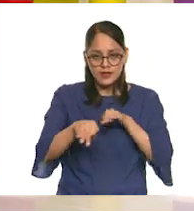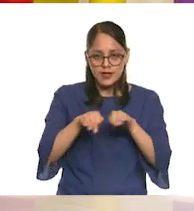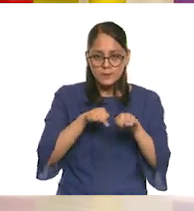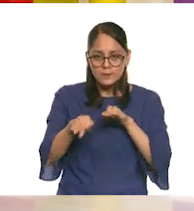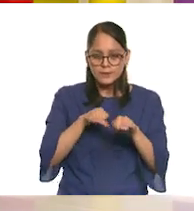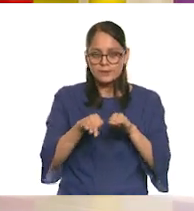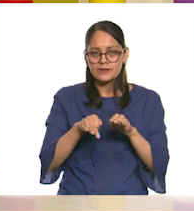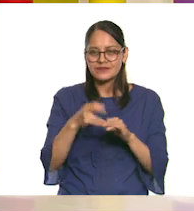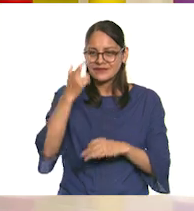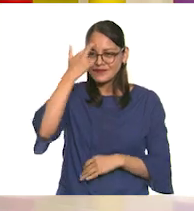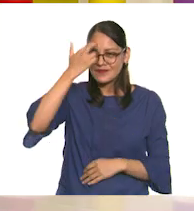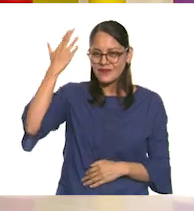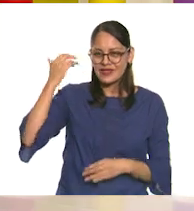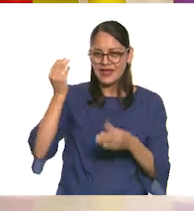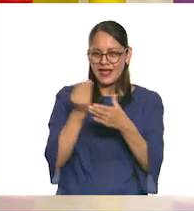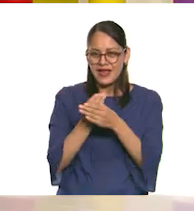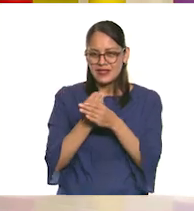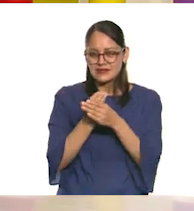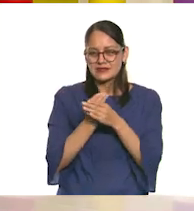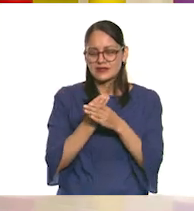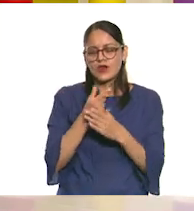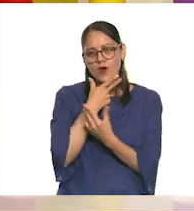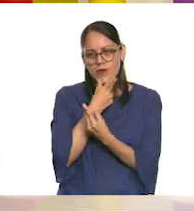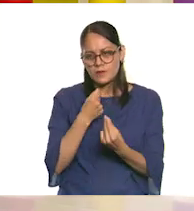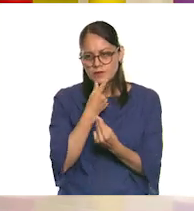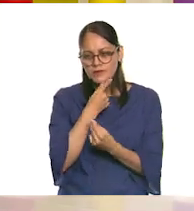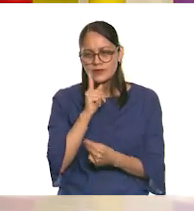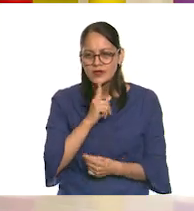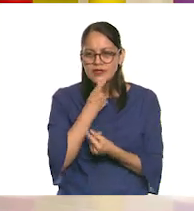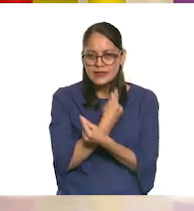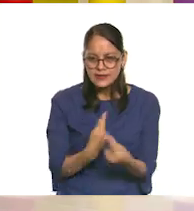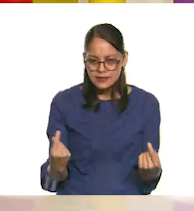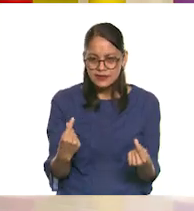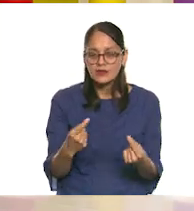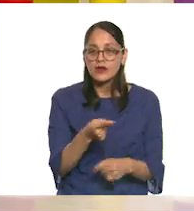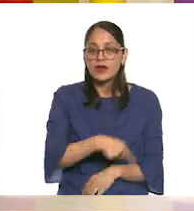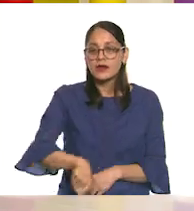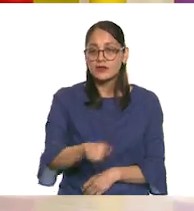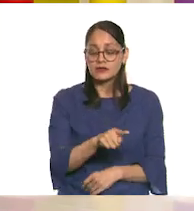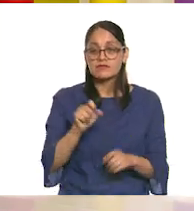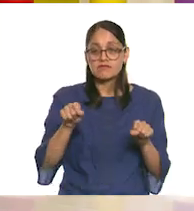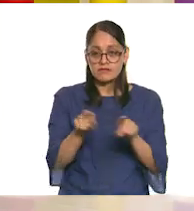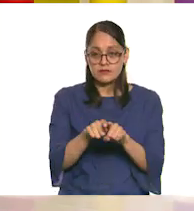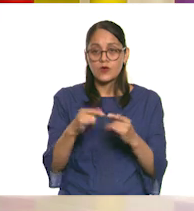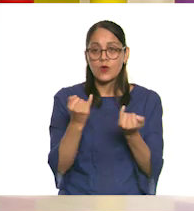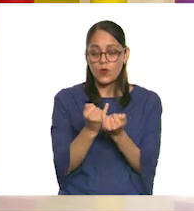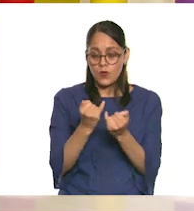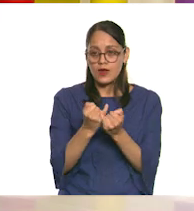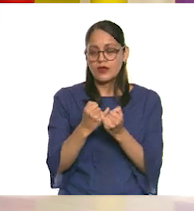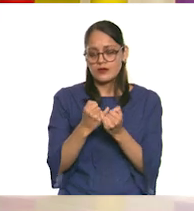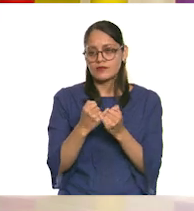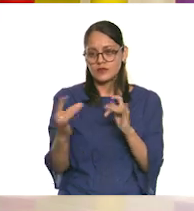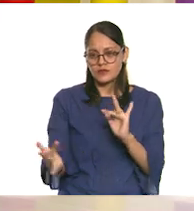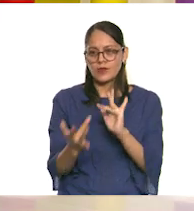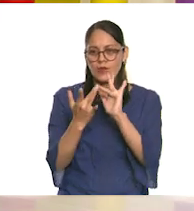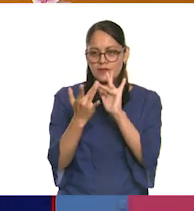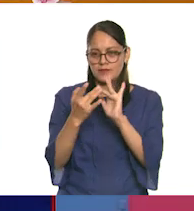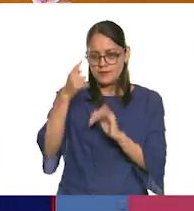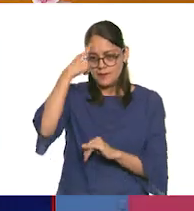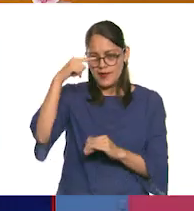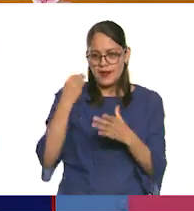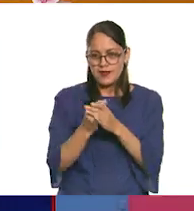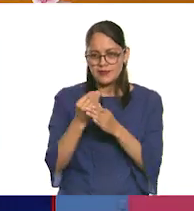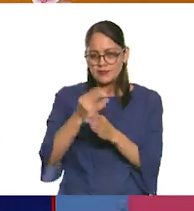mencionábamos, esa clase, de muchas niñas y niños que también asisten a las clases a distancia con nosotros. Muy bien.